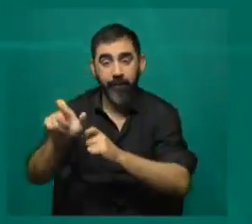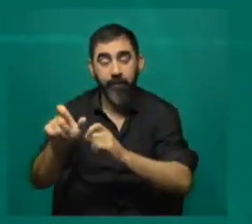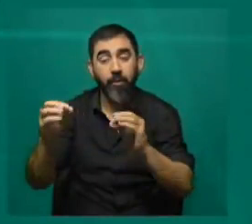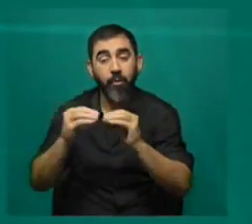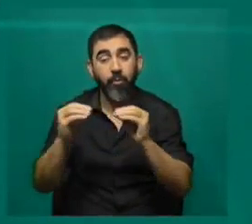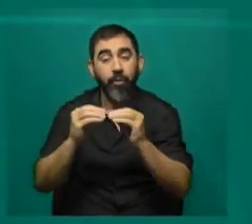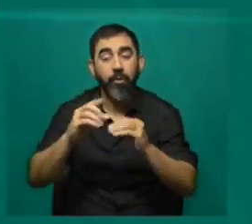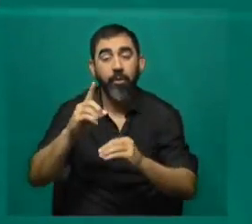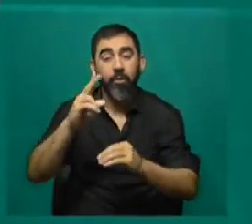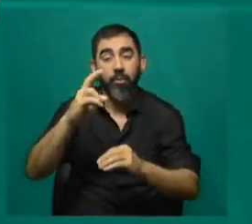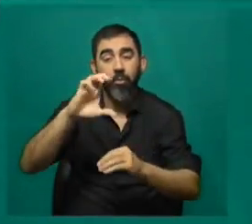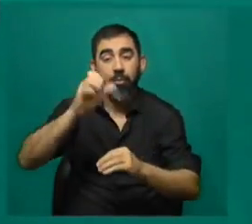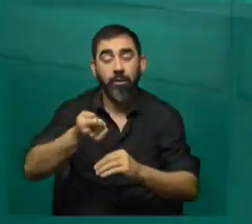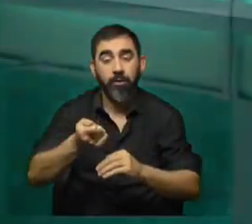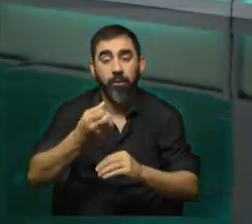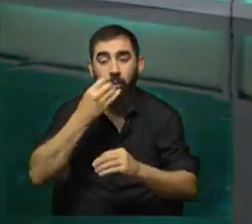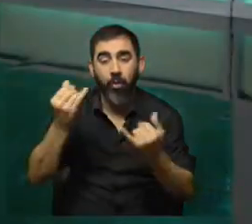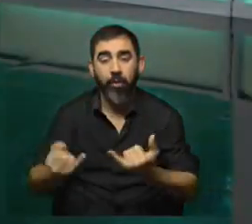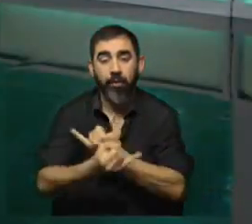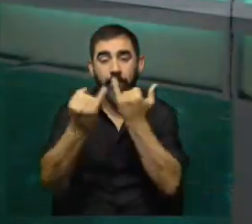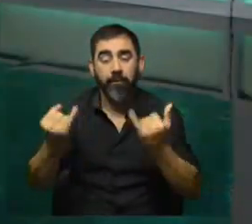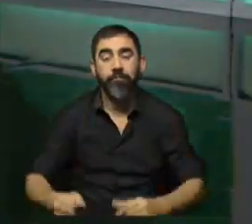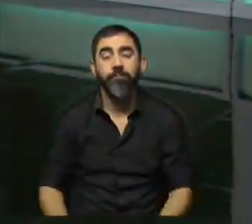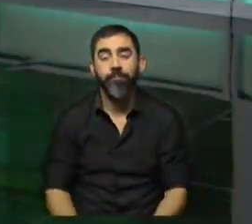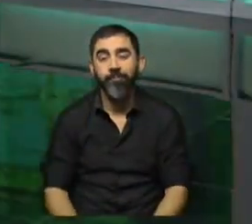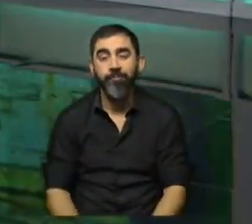móvil a cargo de Luca Veloz. ¿Qué tal, Luca? Buen día, bienvenido.